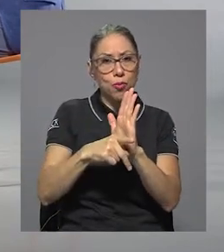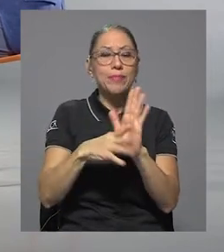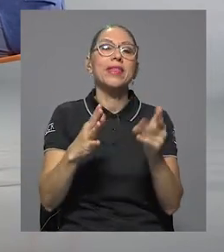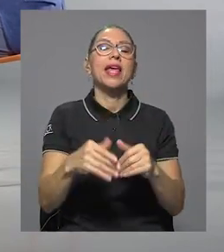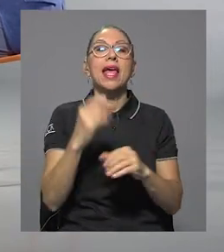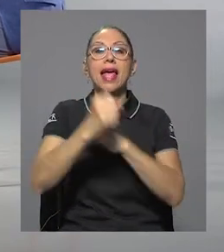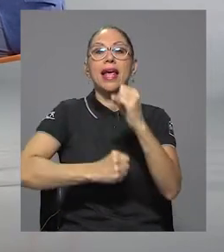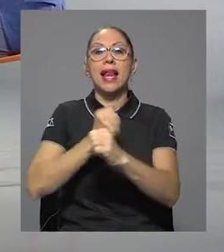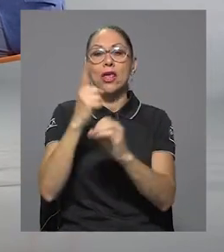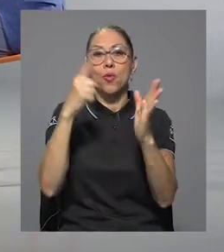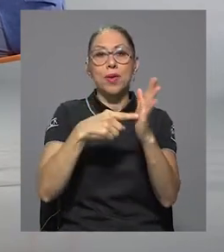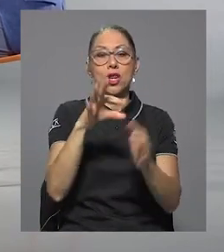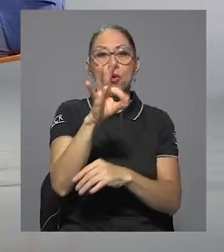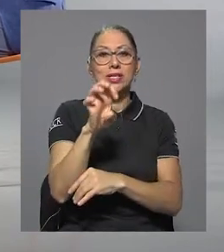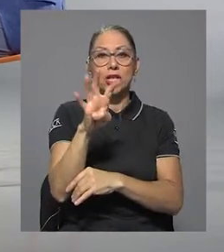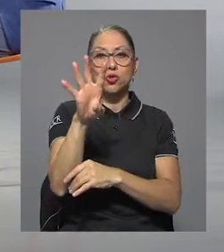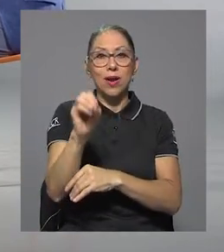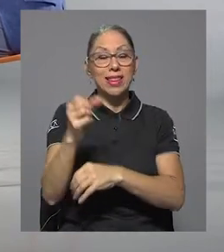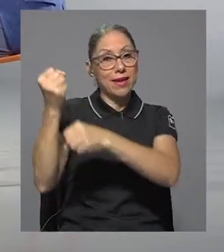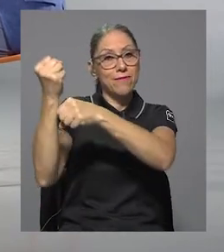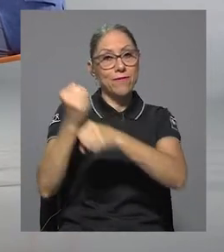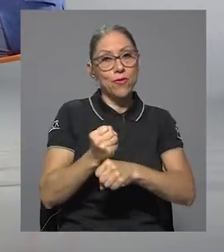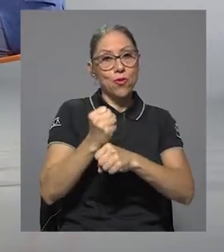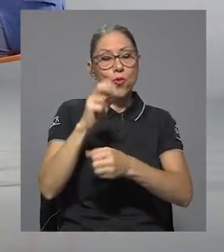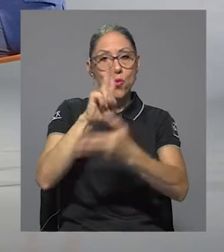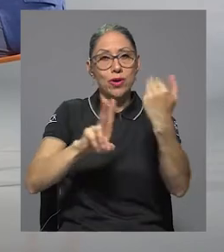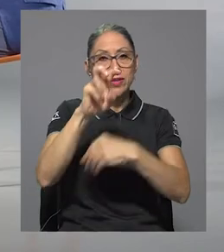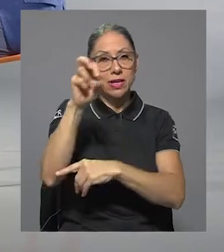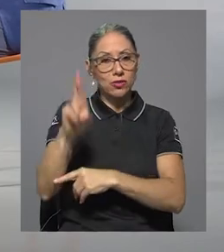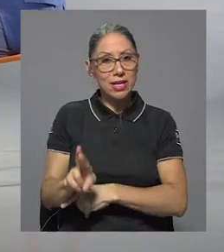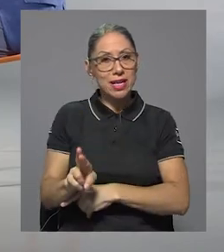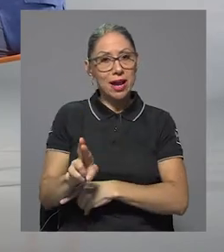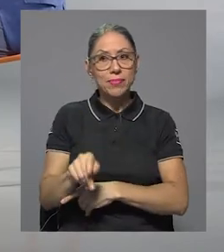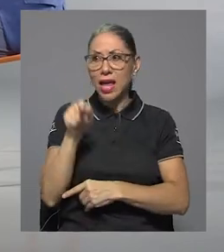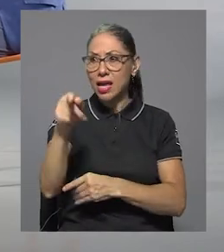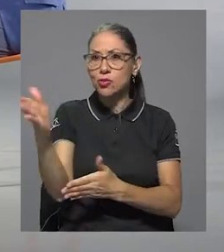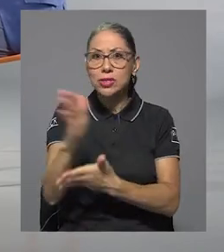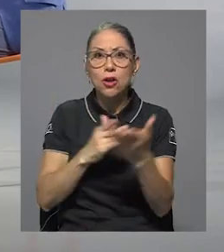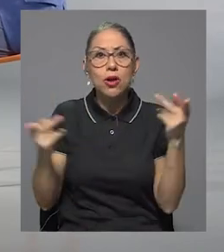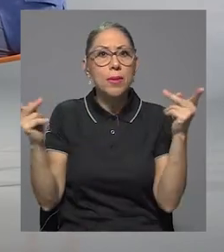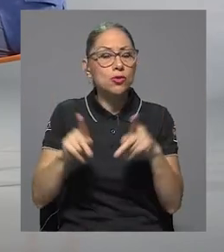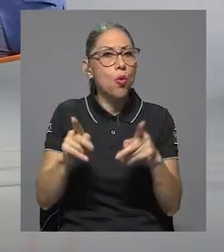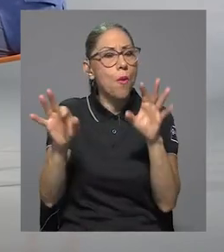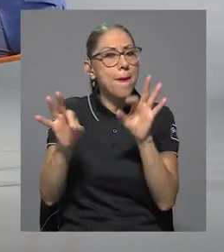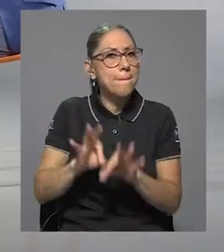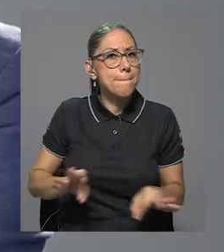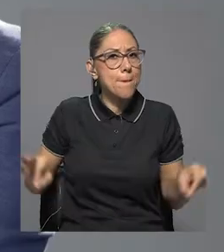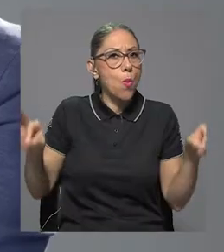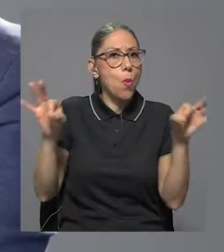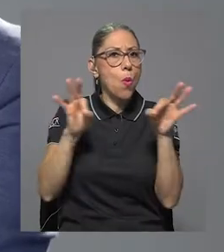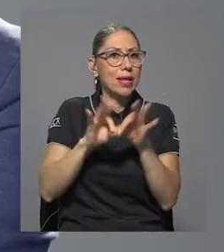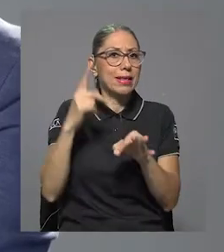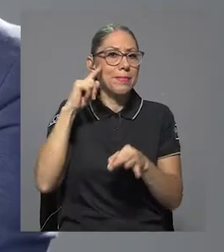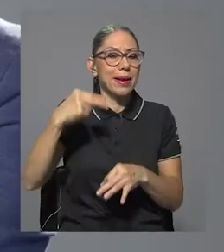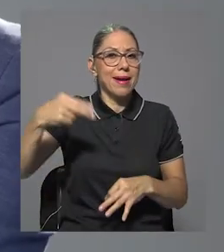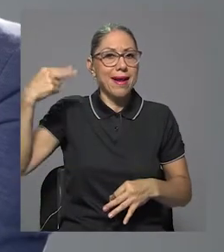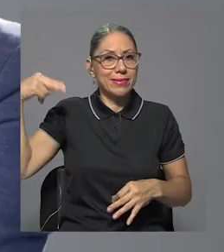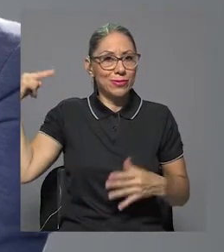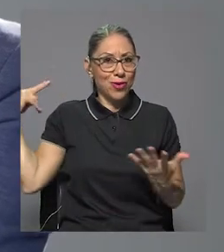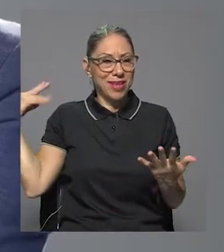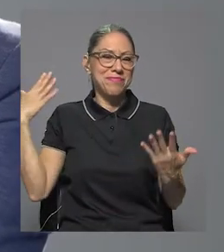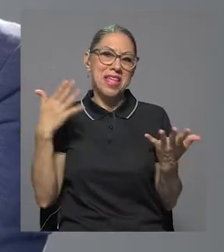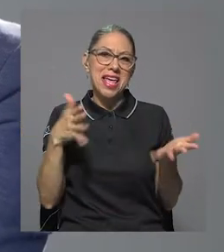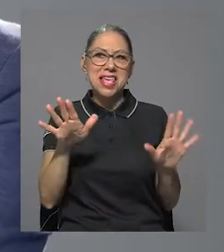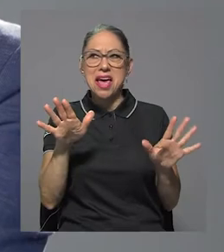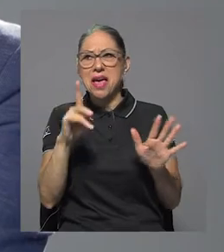en 1940, con la fundación de la Universidad de Costa Rica, pues es un hecho, un hito histórico de gran relevancia. Ya para ahí de